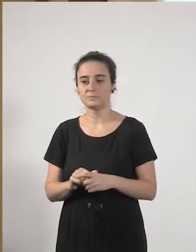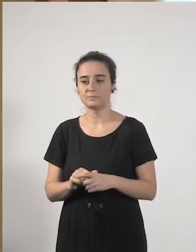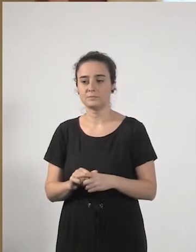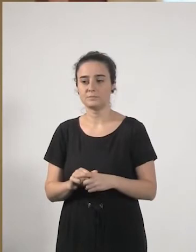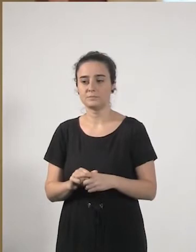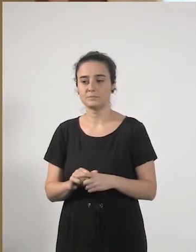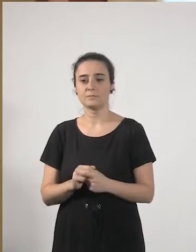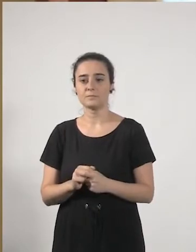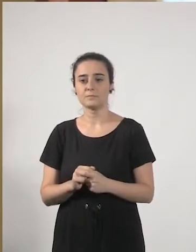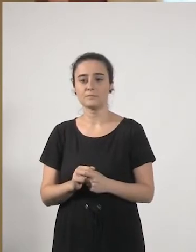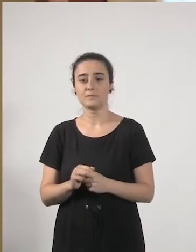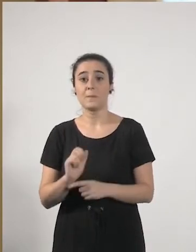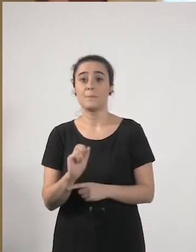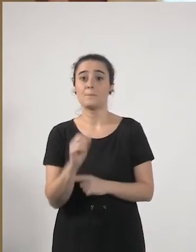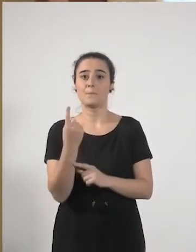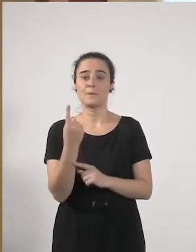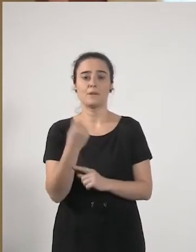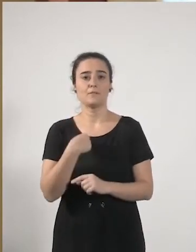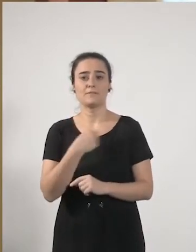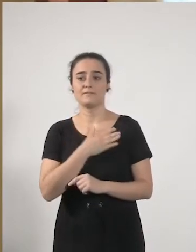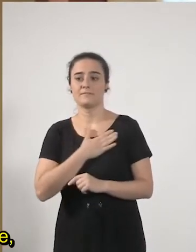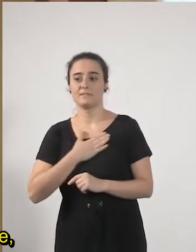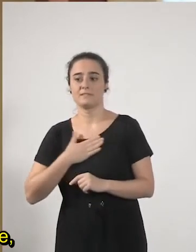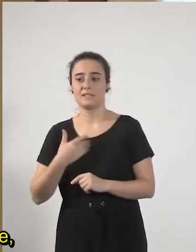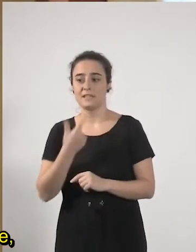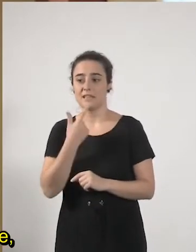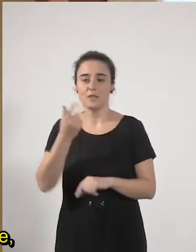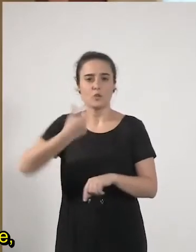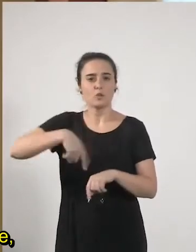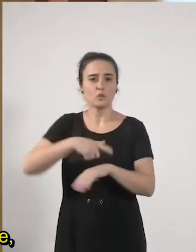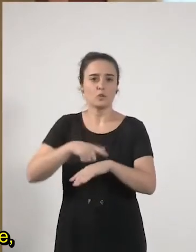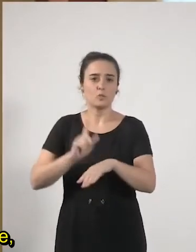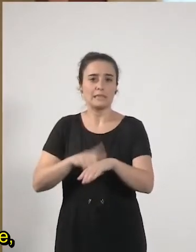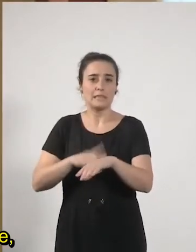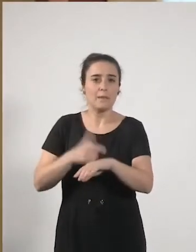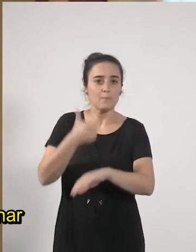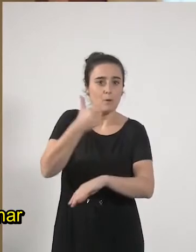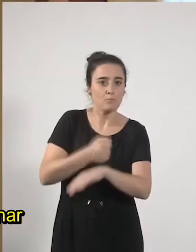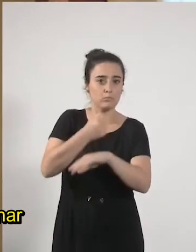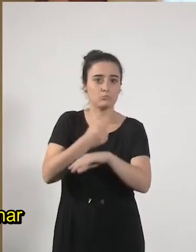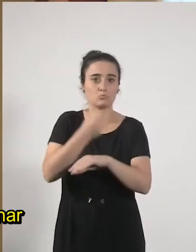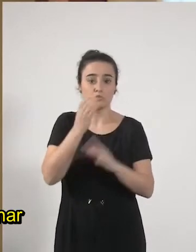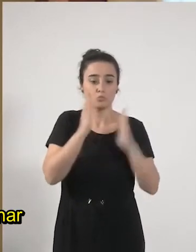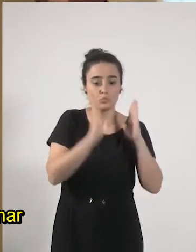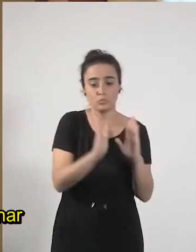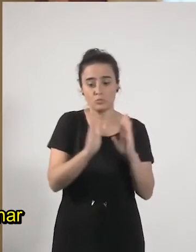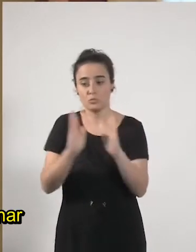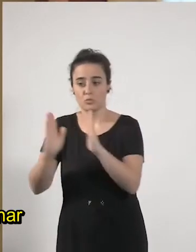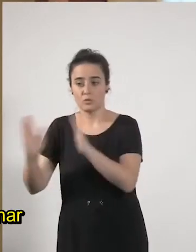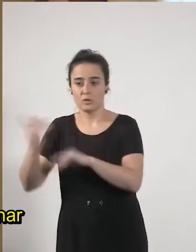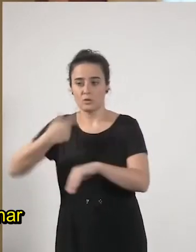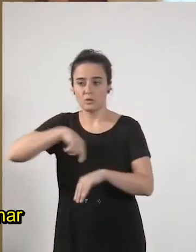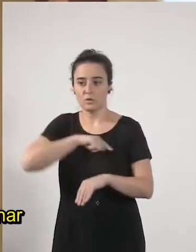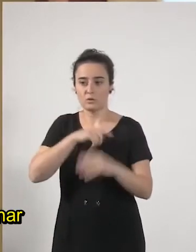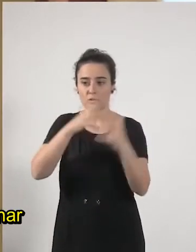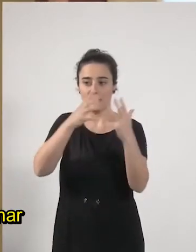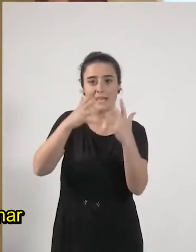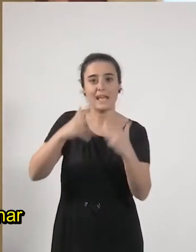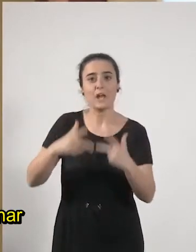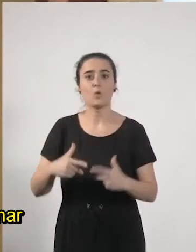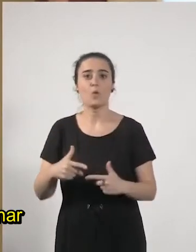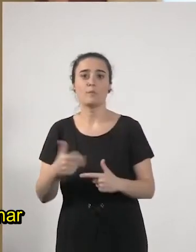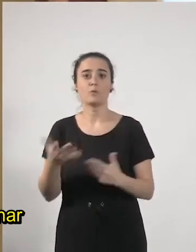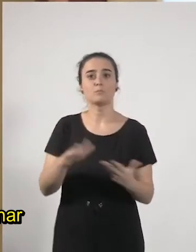En primer lugar, deciros que hemos intentado tasar muy bien el tiempo disponible, que calculamos que vamos a terminar